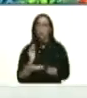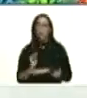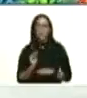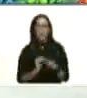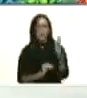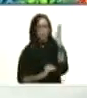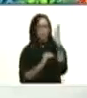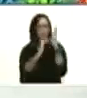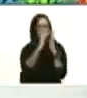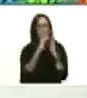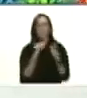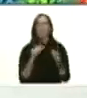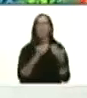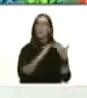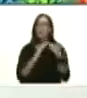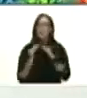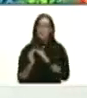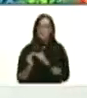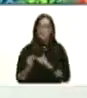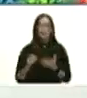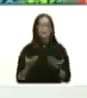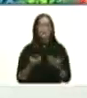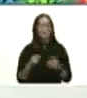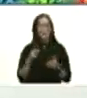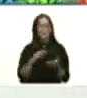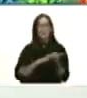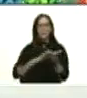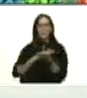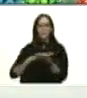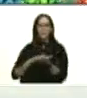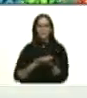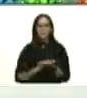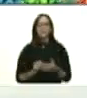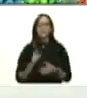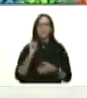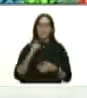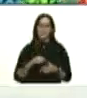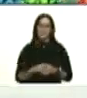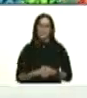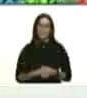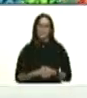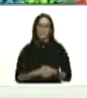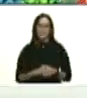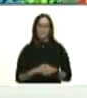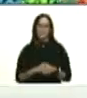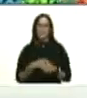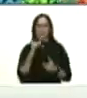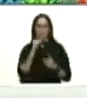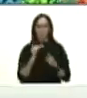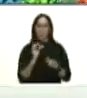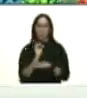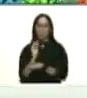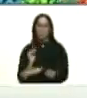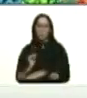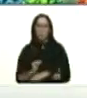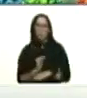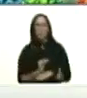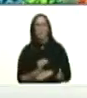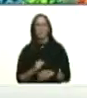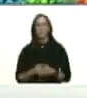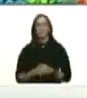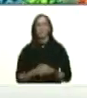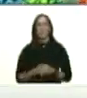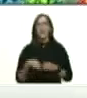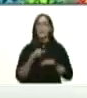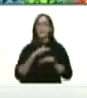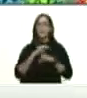mancomunado con las comunidades también para esa recuperación de las cuencas también sembrar el agua desde el Ministerio de Ecosocialismo